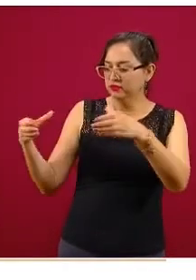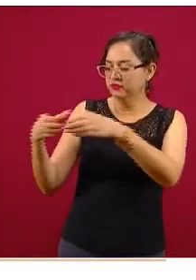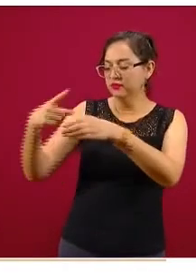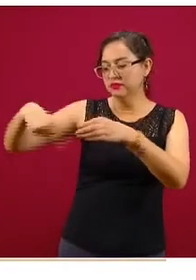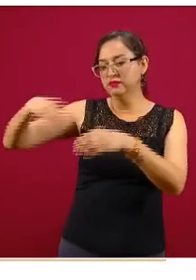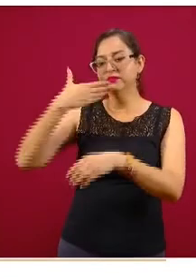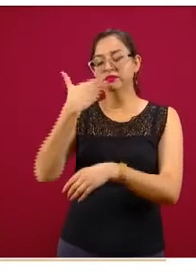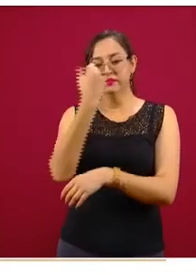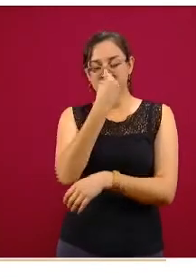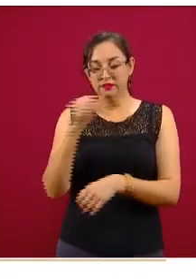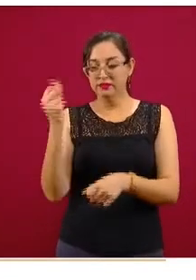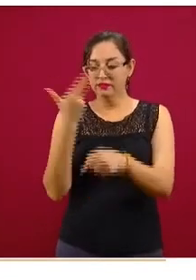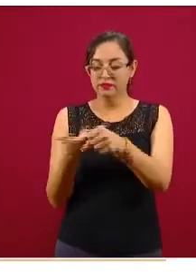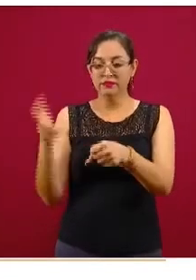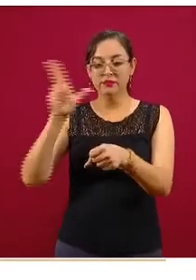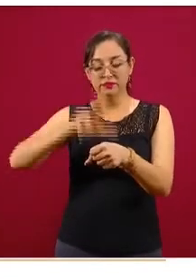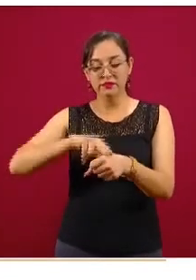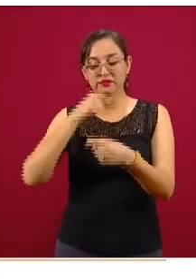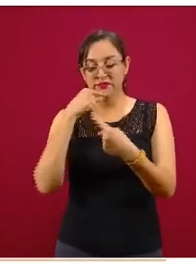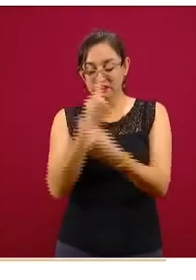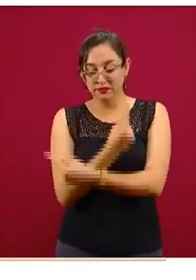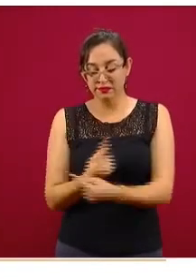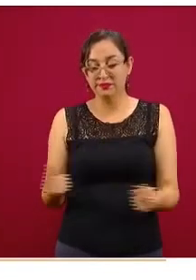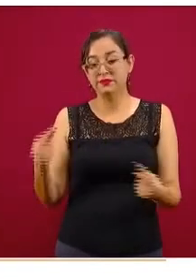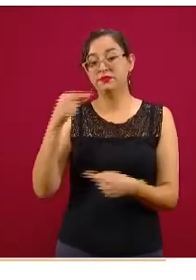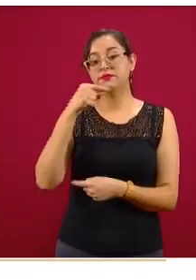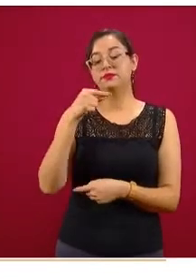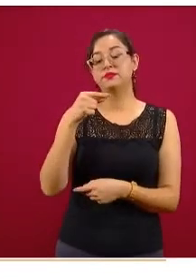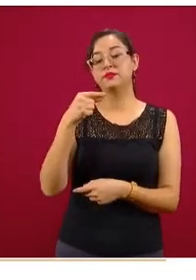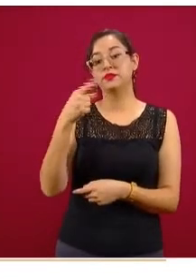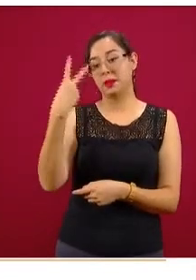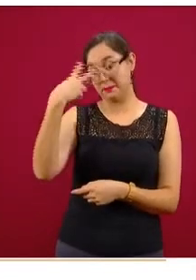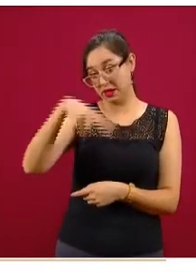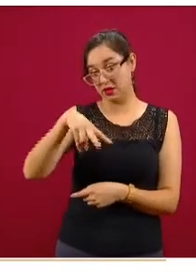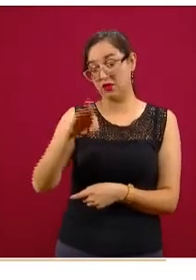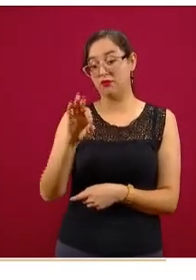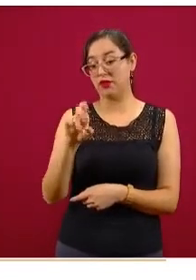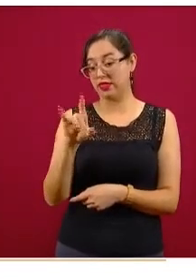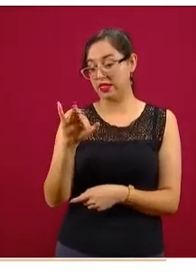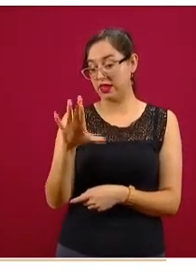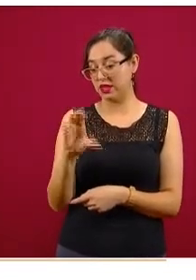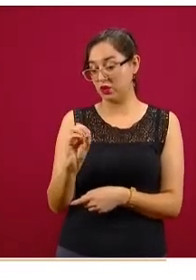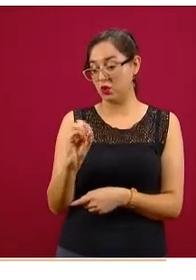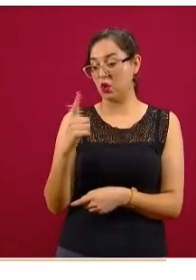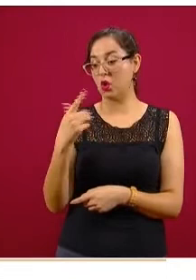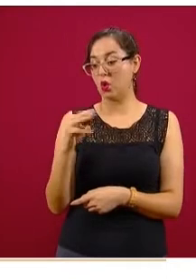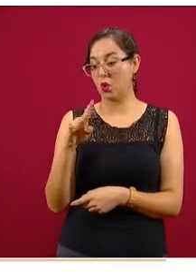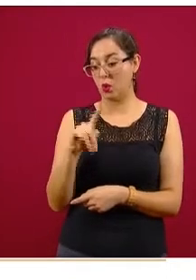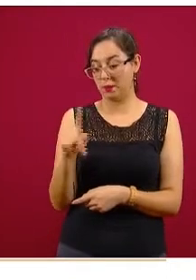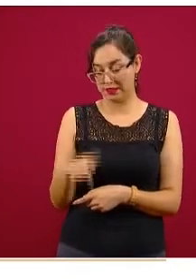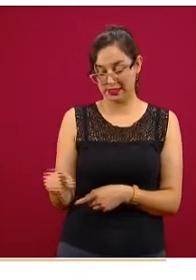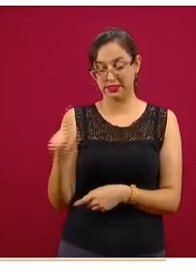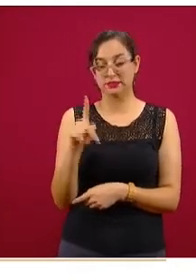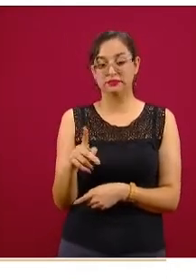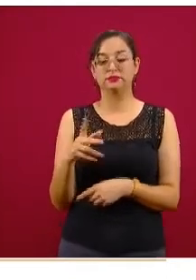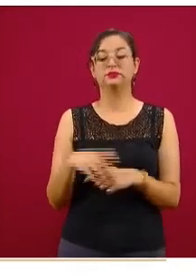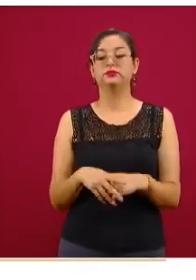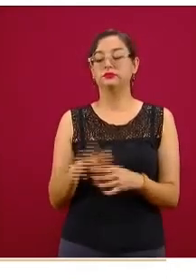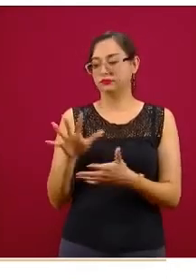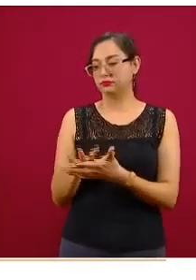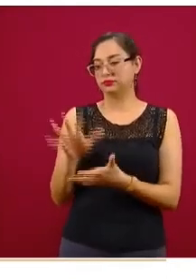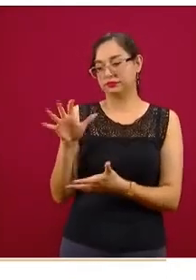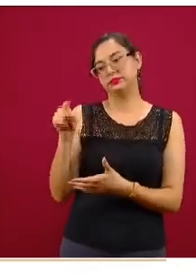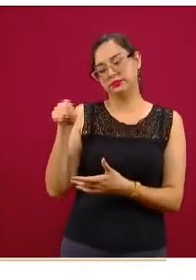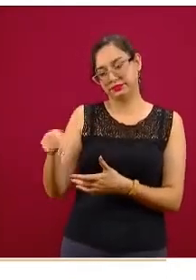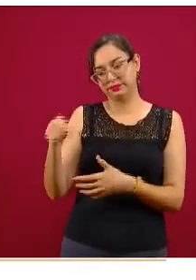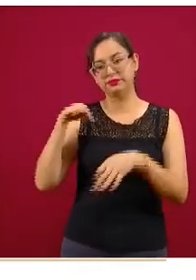en el Hospital Infantil de México, Federico Gómez, la mayoría de ellos porque está más distribuido, en el